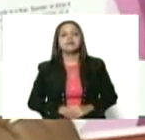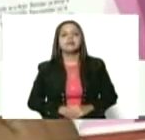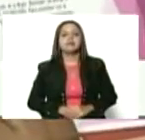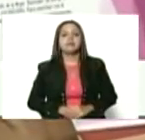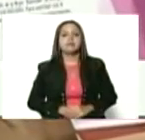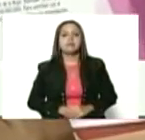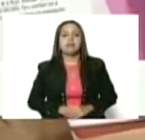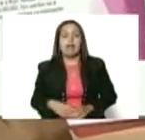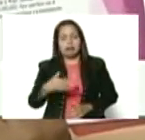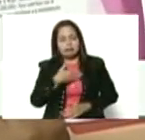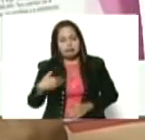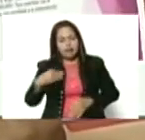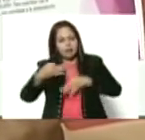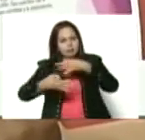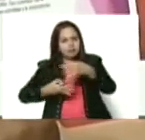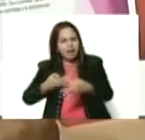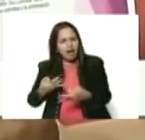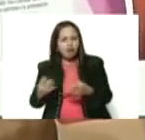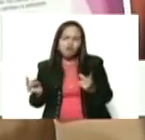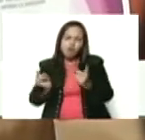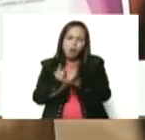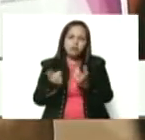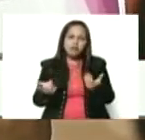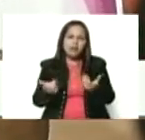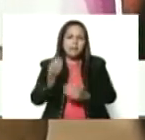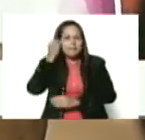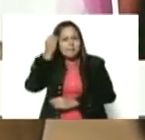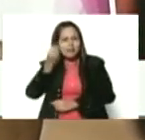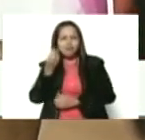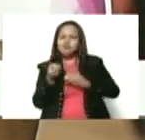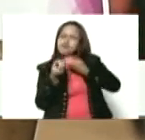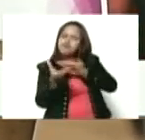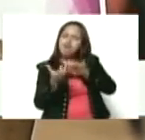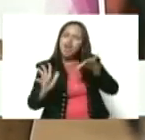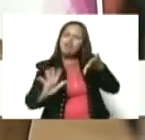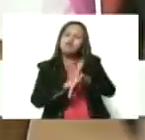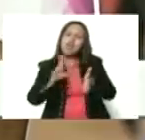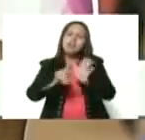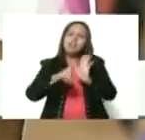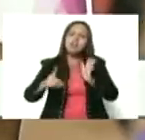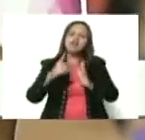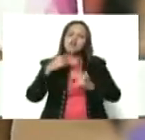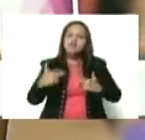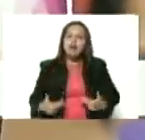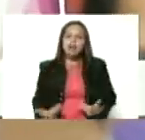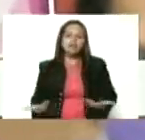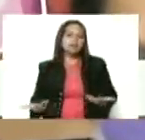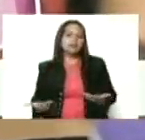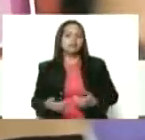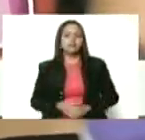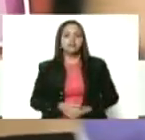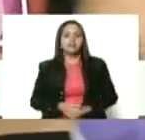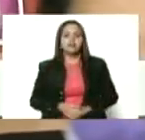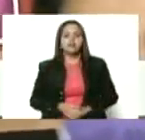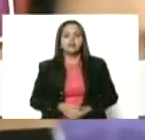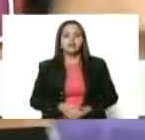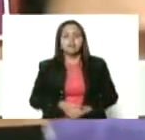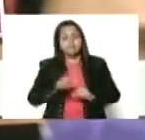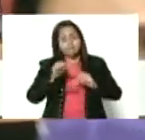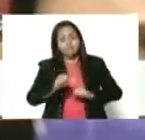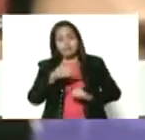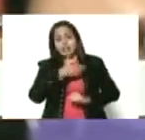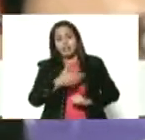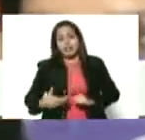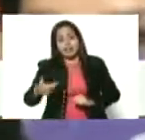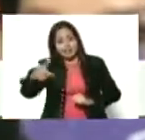solamente quería acotar que creo que nosotros tenemos muchas cosas que decir en materia de derechos humanos, debido a que ciertamente, mi presidente,